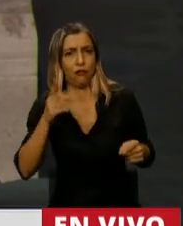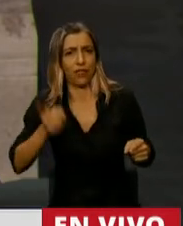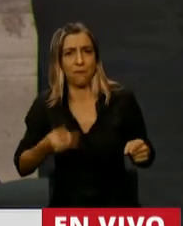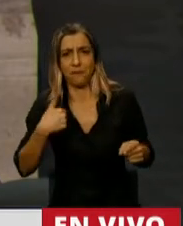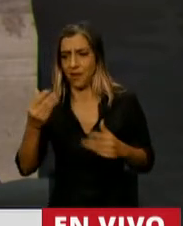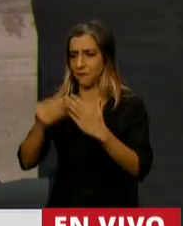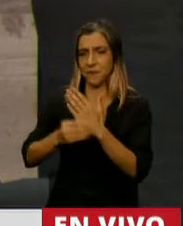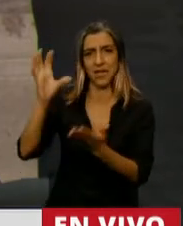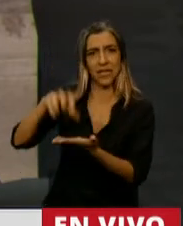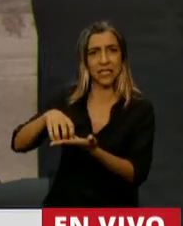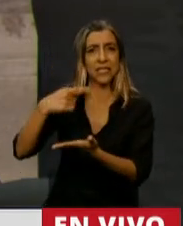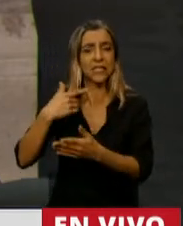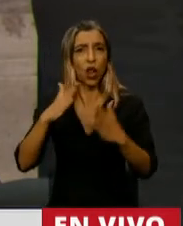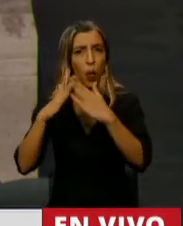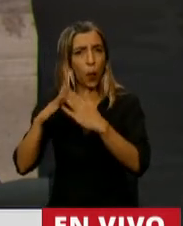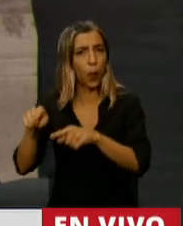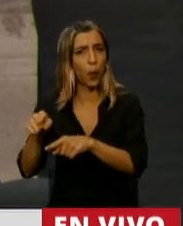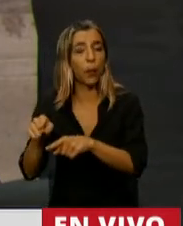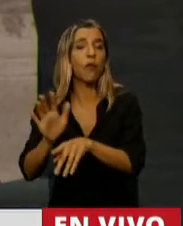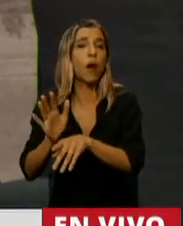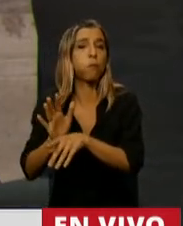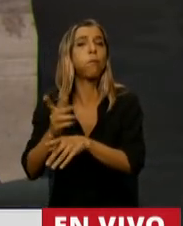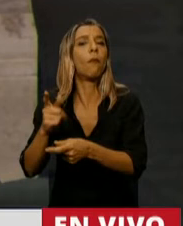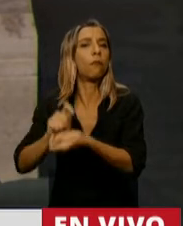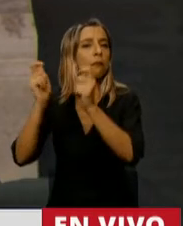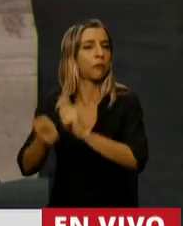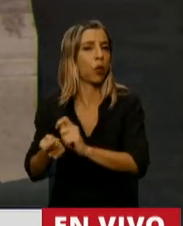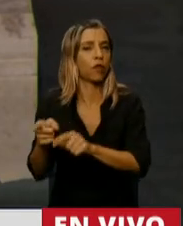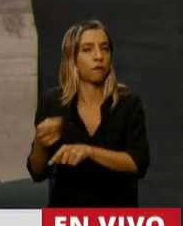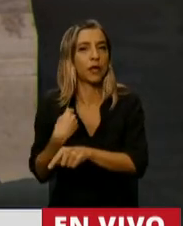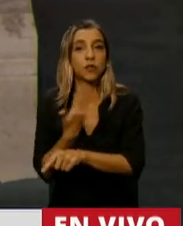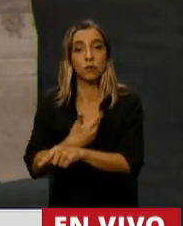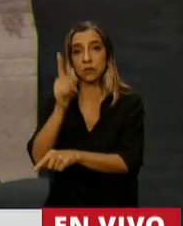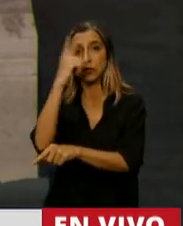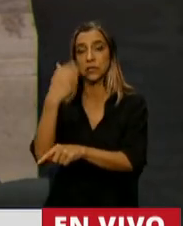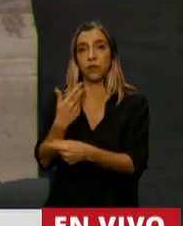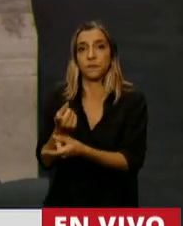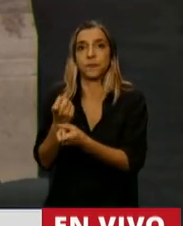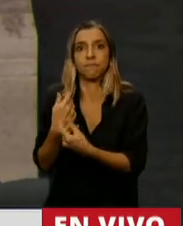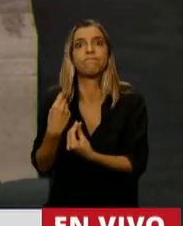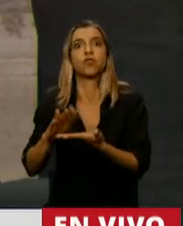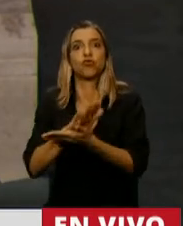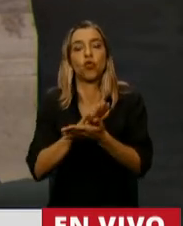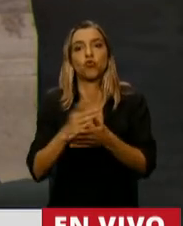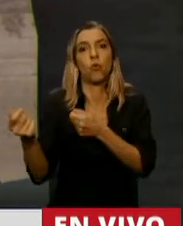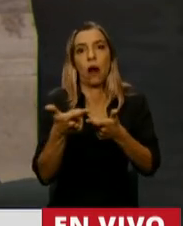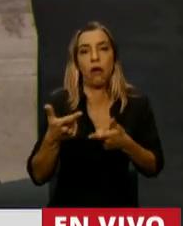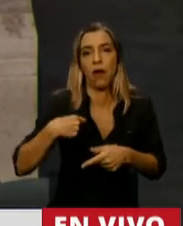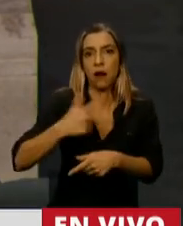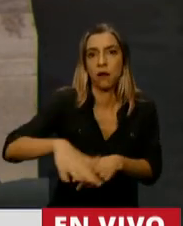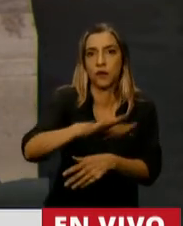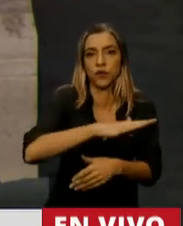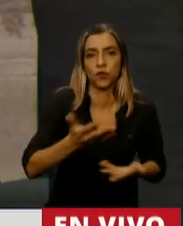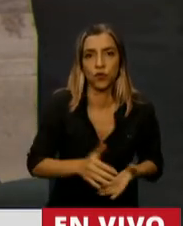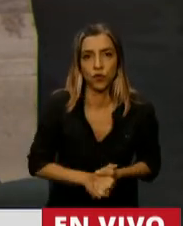ministerio de vivienda como una necesidad del Estado de llevar soluciones habitacionales a la ciudadanía.